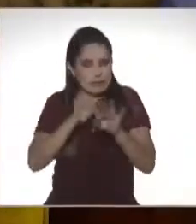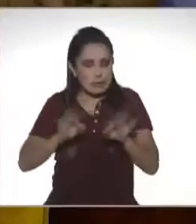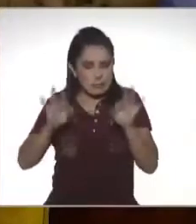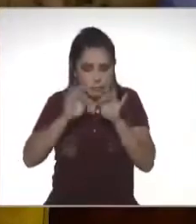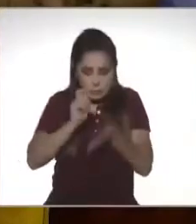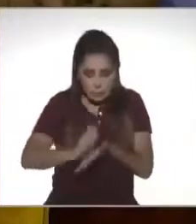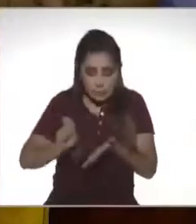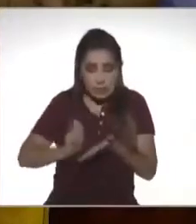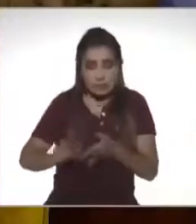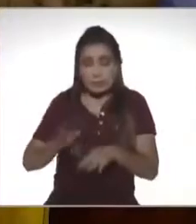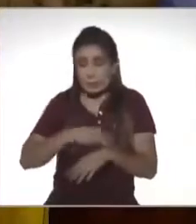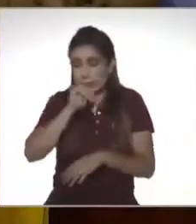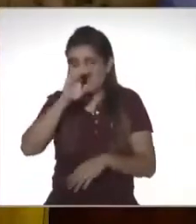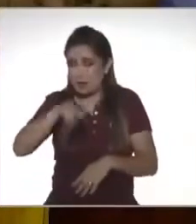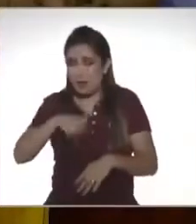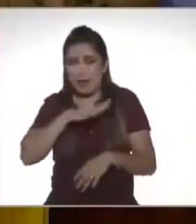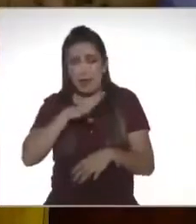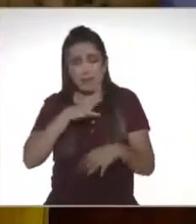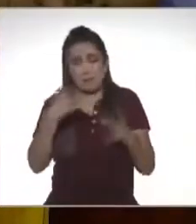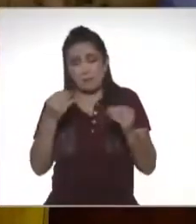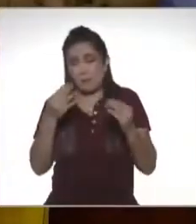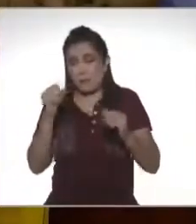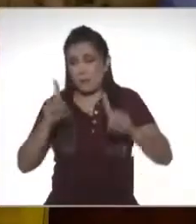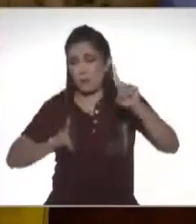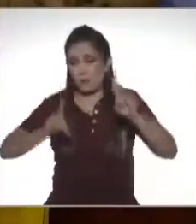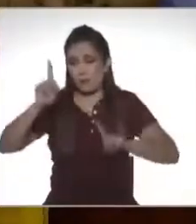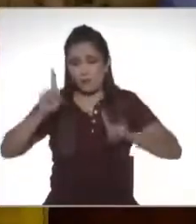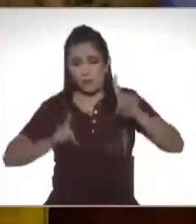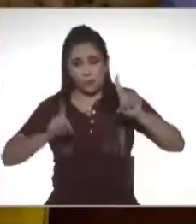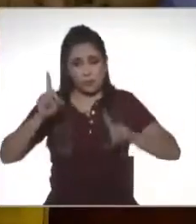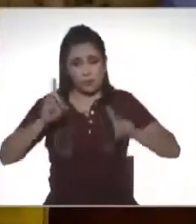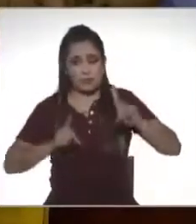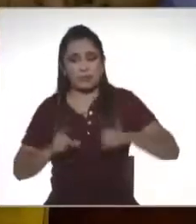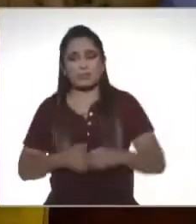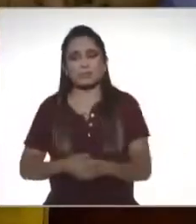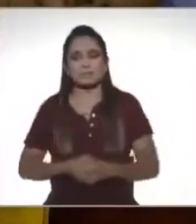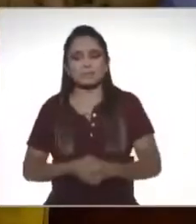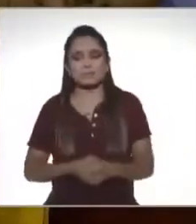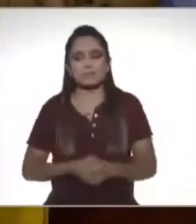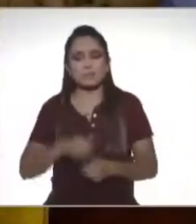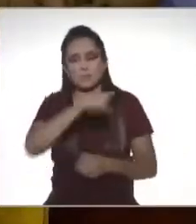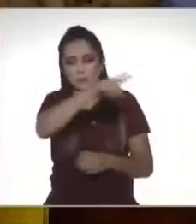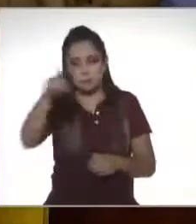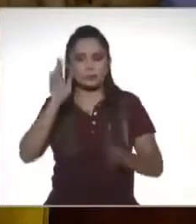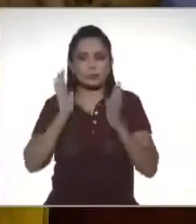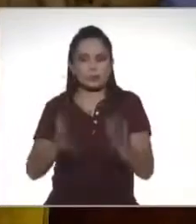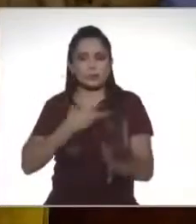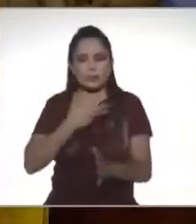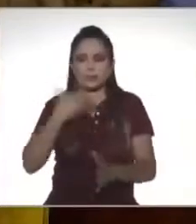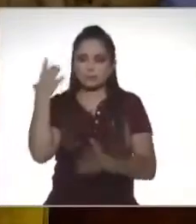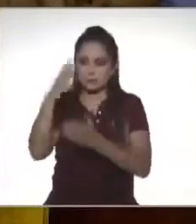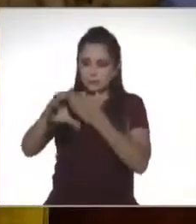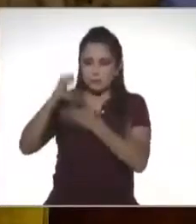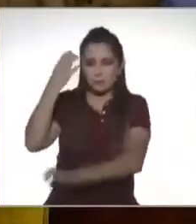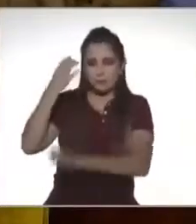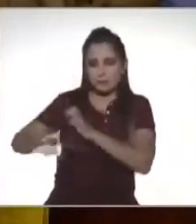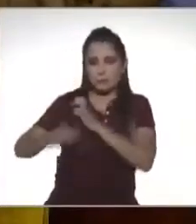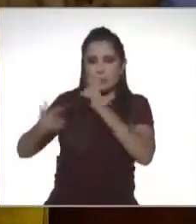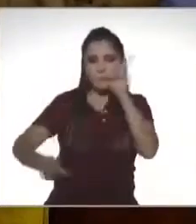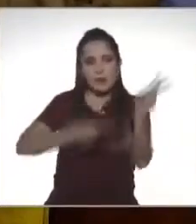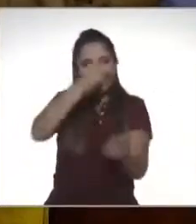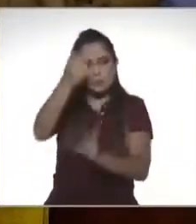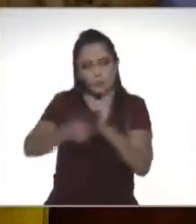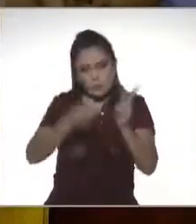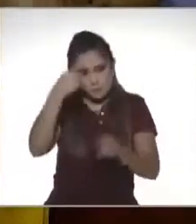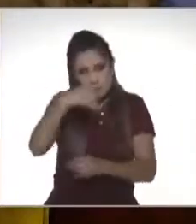dudas. Antes de entrar al programa ya les decíamos a nuestros invitados, algunas de ellas, porque ustedes nos han compartido a través de redes sociales,